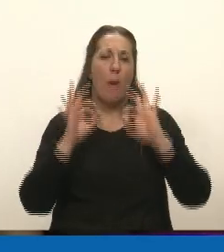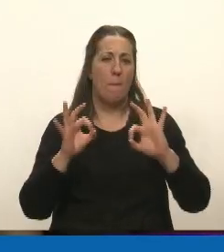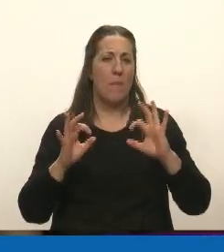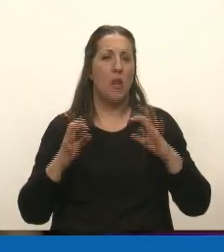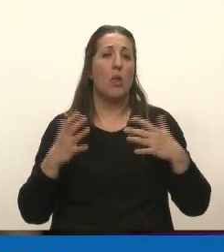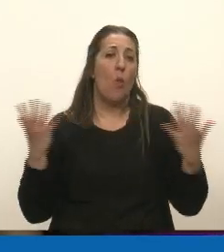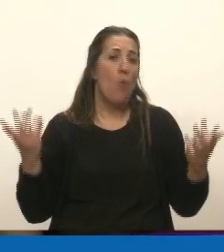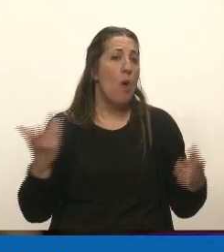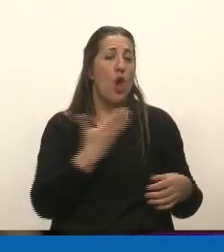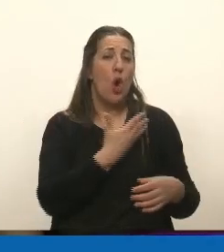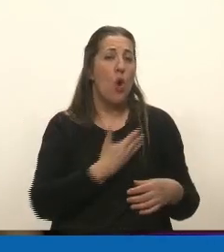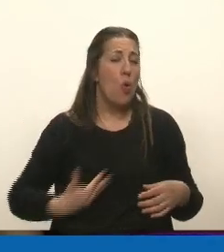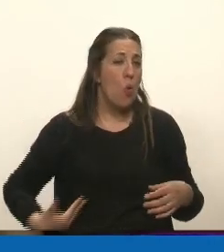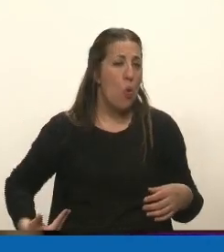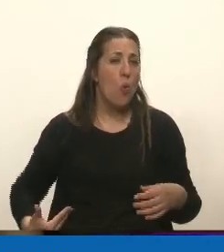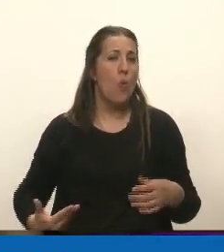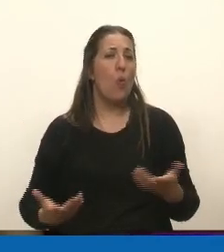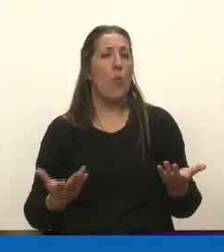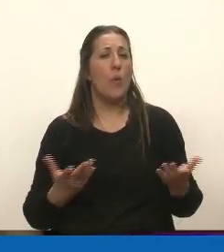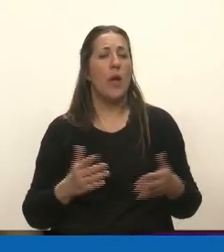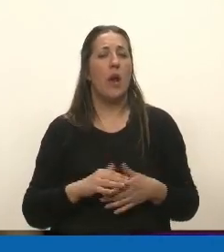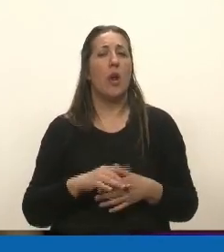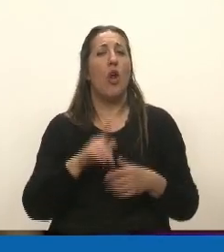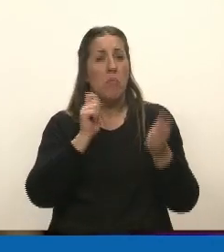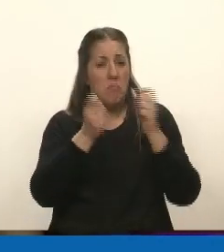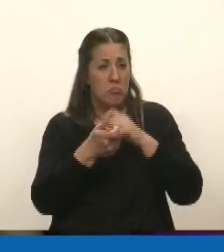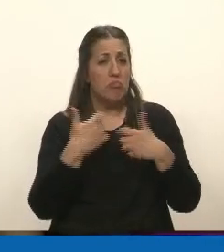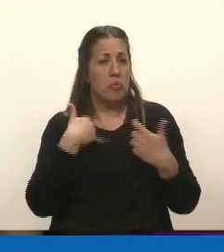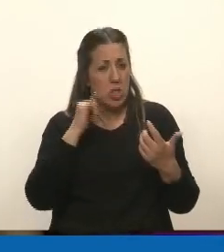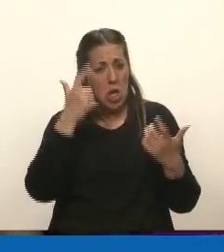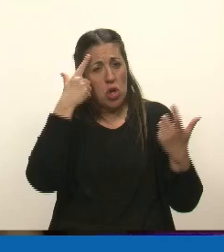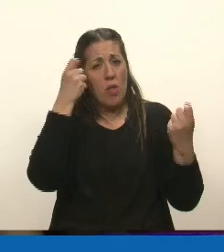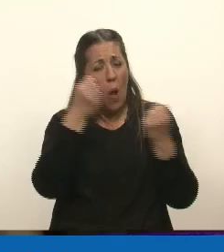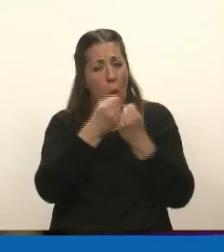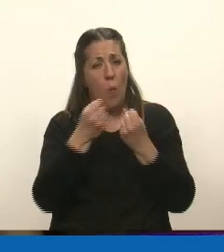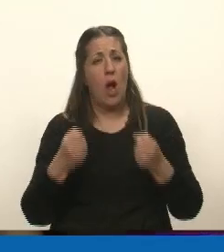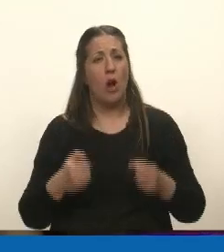Bueno, que el gobierno la presenta, la reforma integral y la discutamos. Estoy de acuerdo con eso.